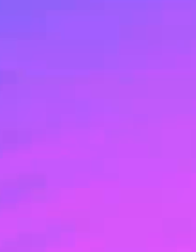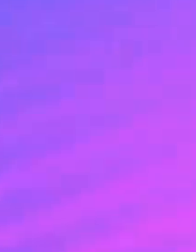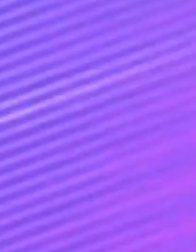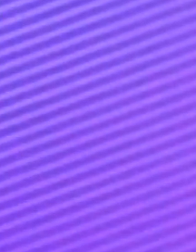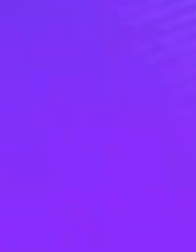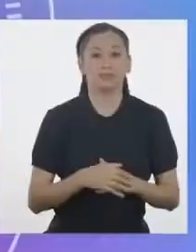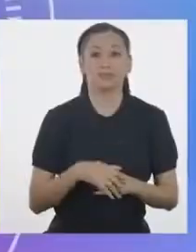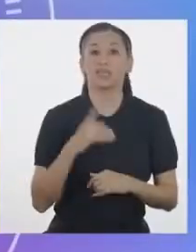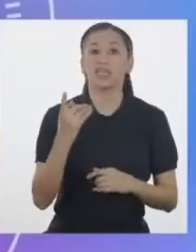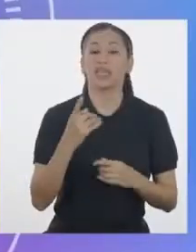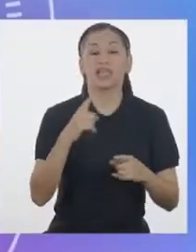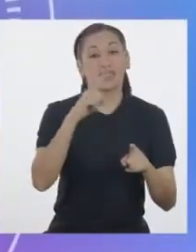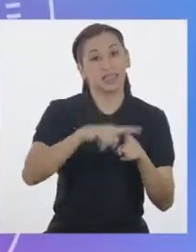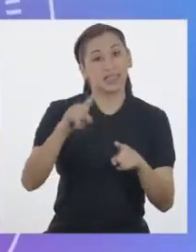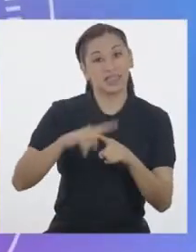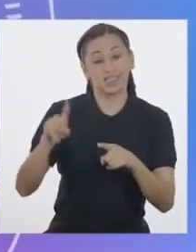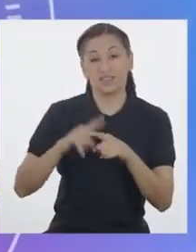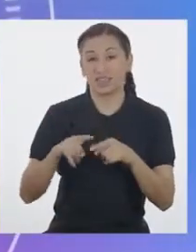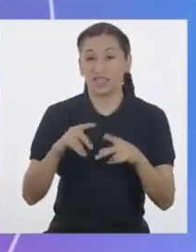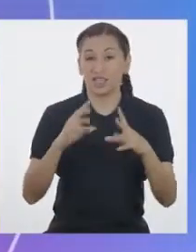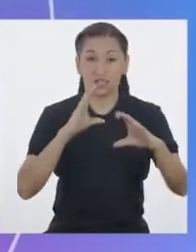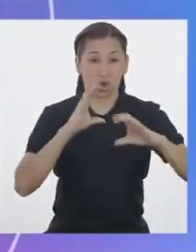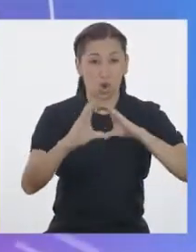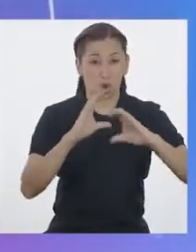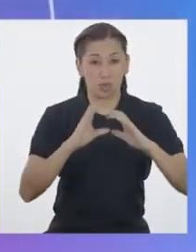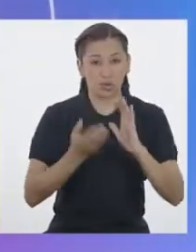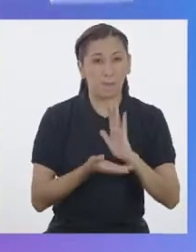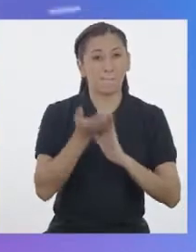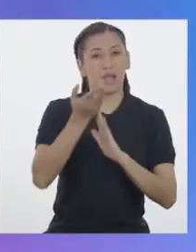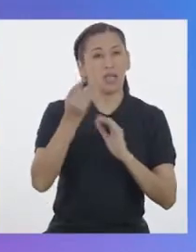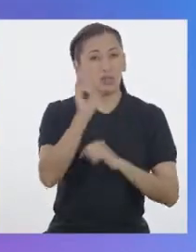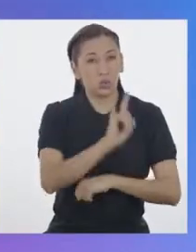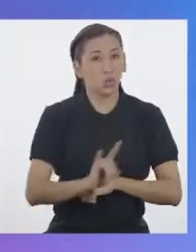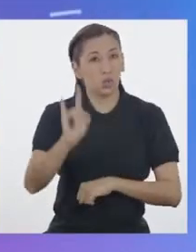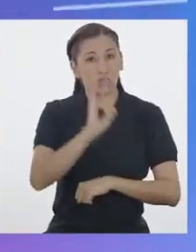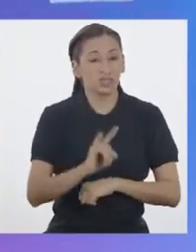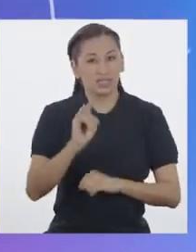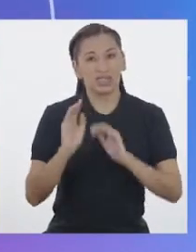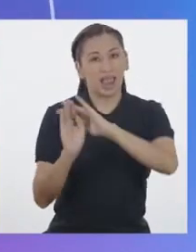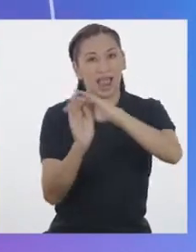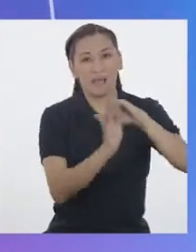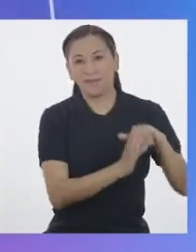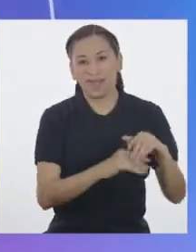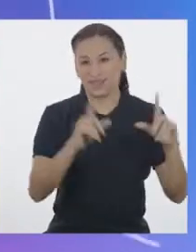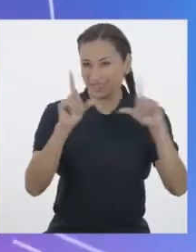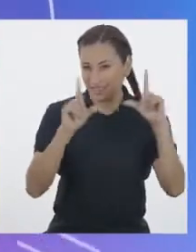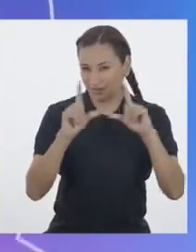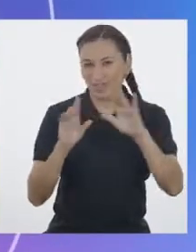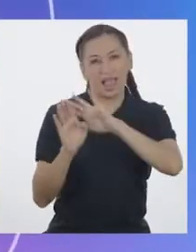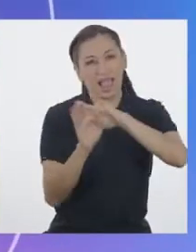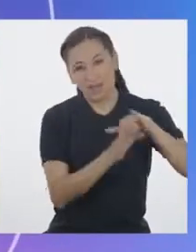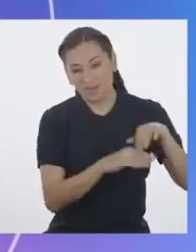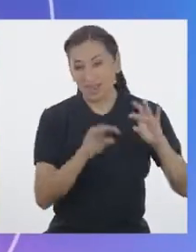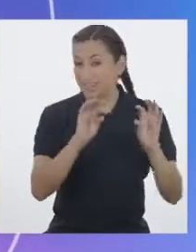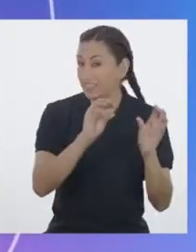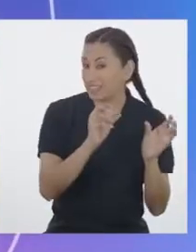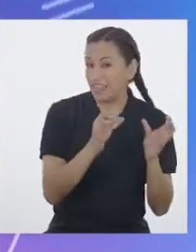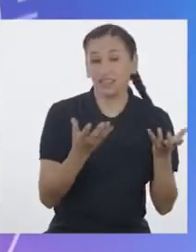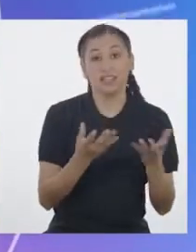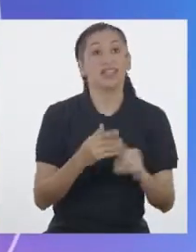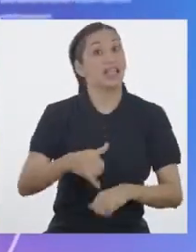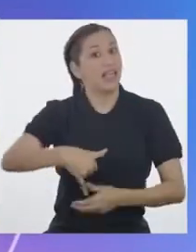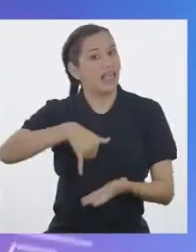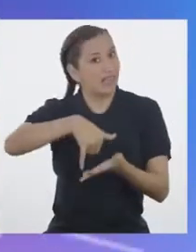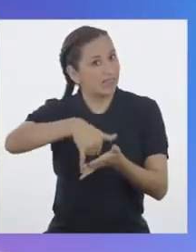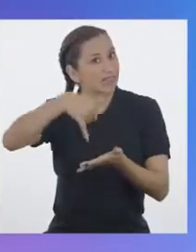Los medios de comunicación que más utilizaba, además de la televisión y la radio, era el